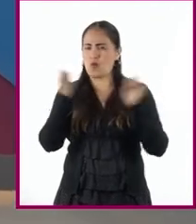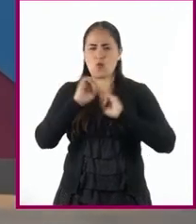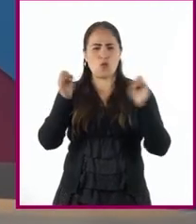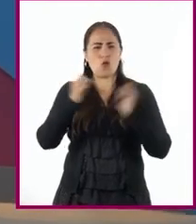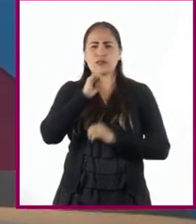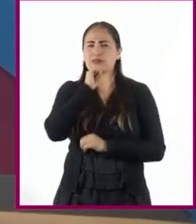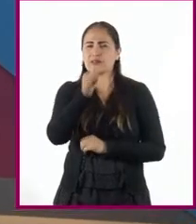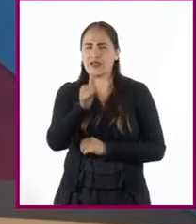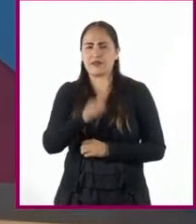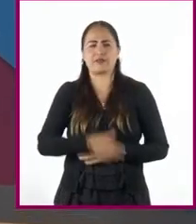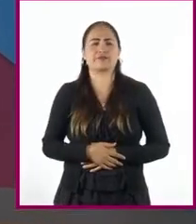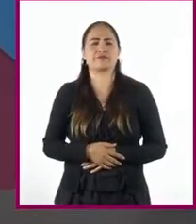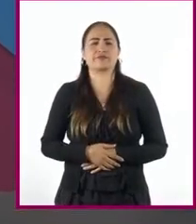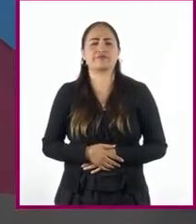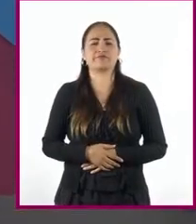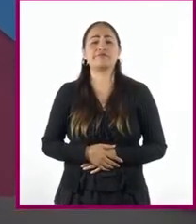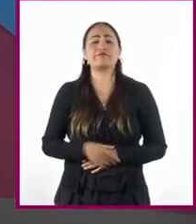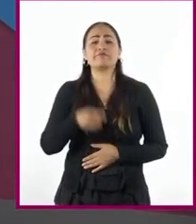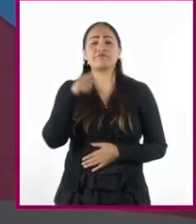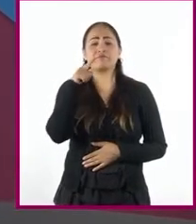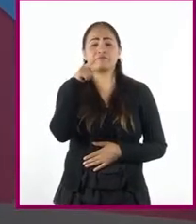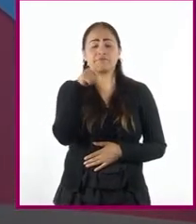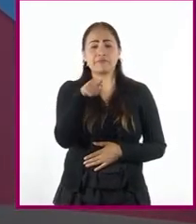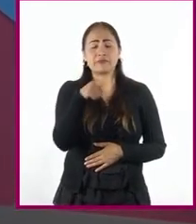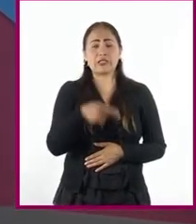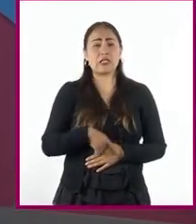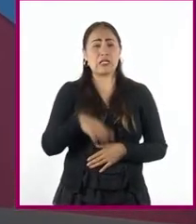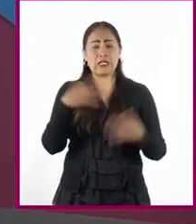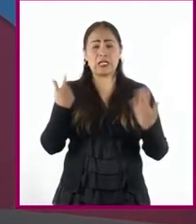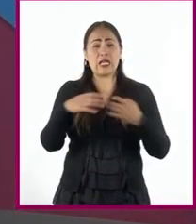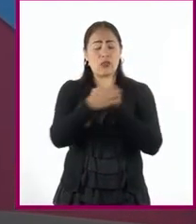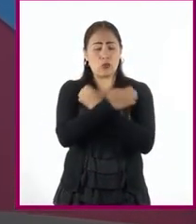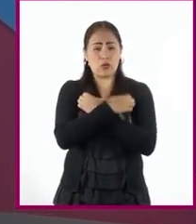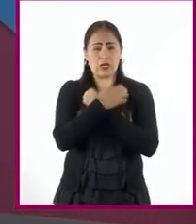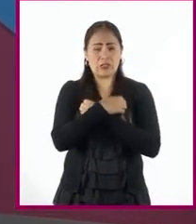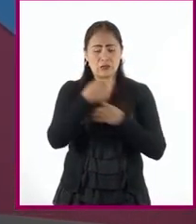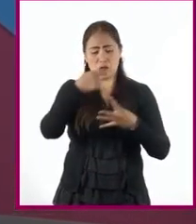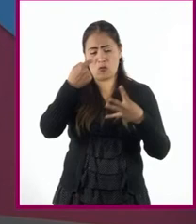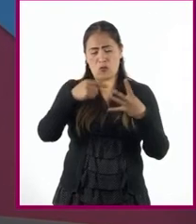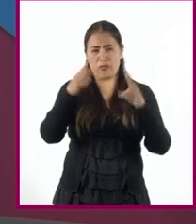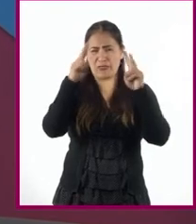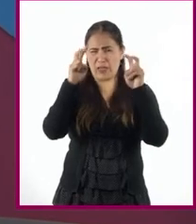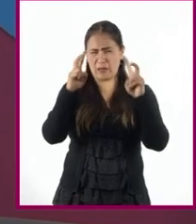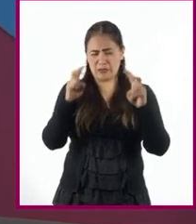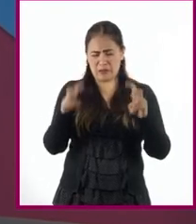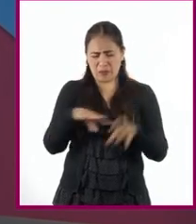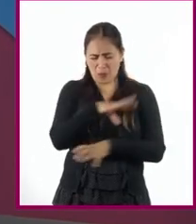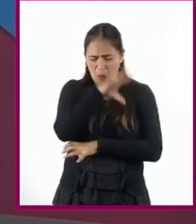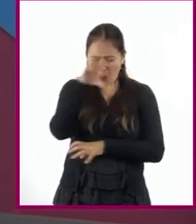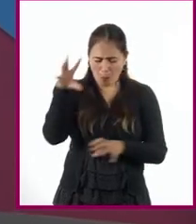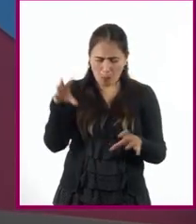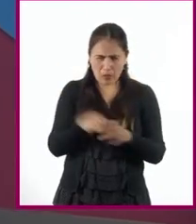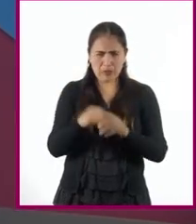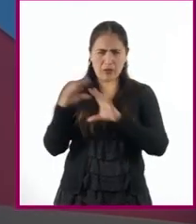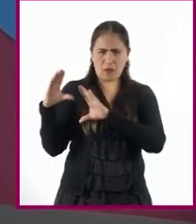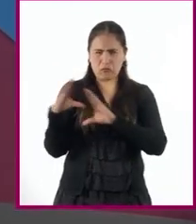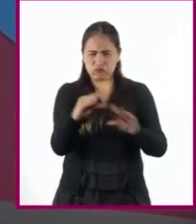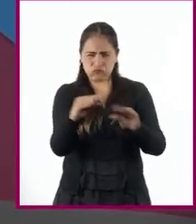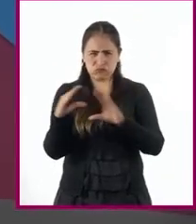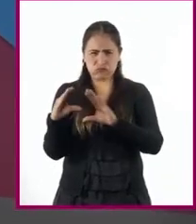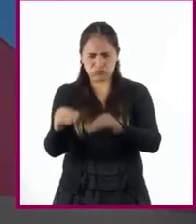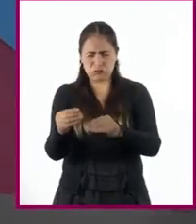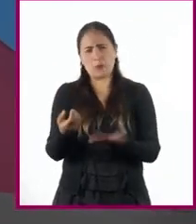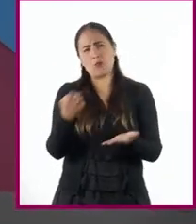esta institución ofrecía la educación más completa que podían tener las mujeres en el virreinato. Pues además de las